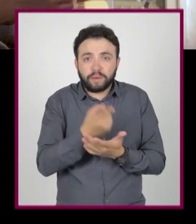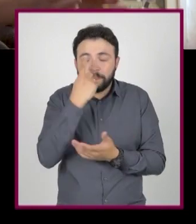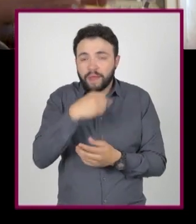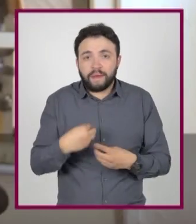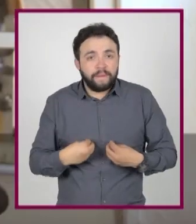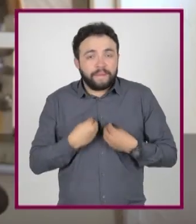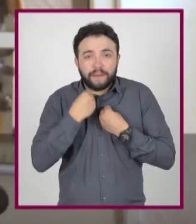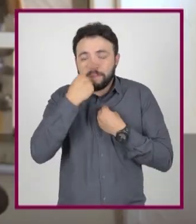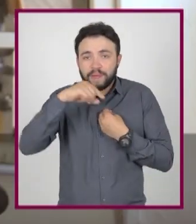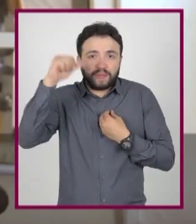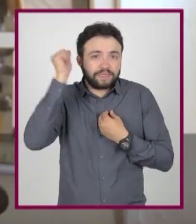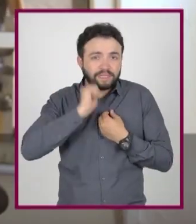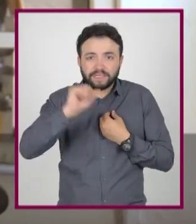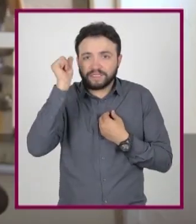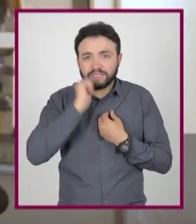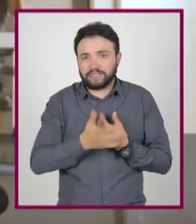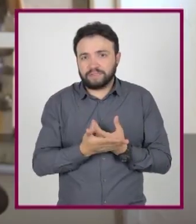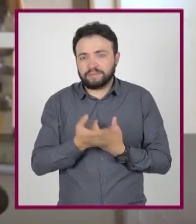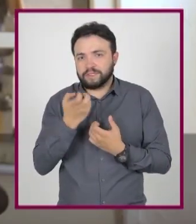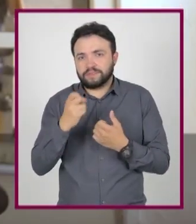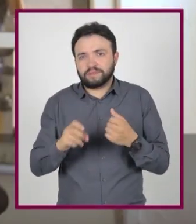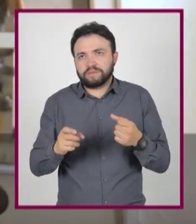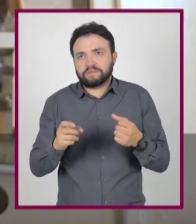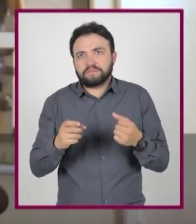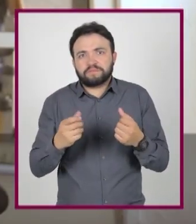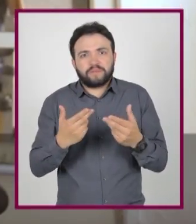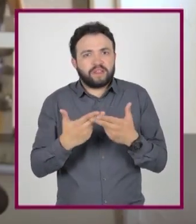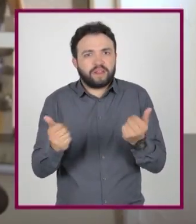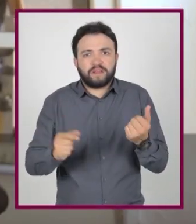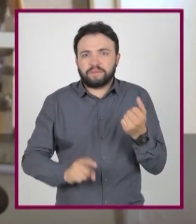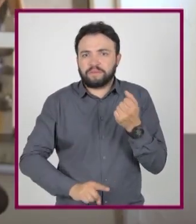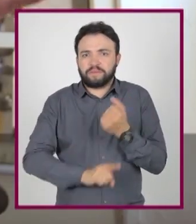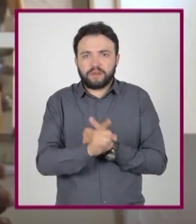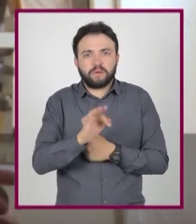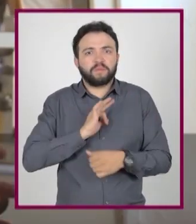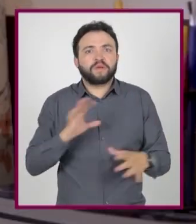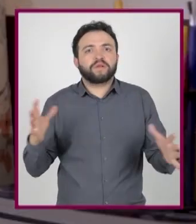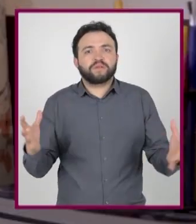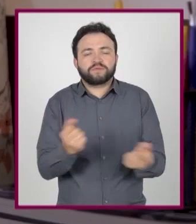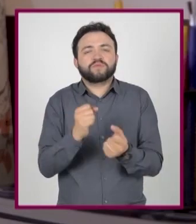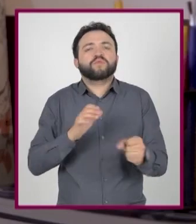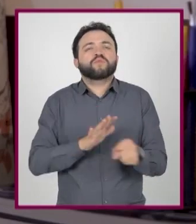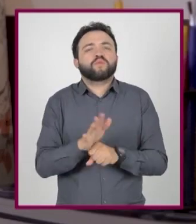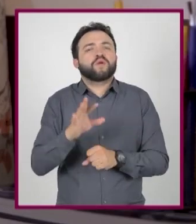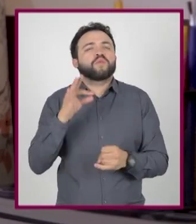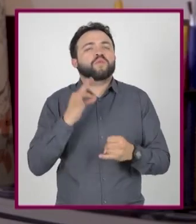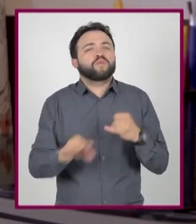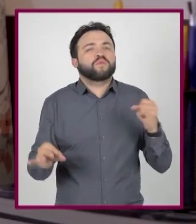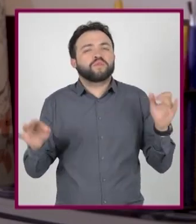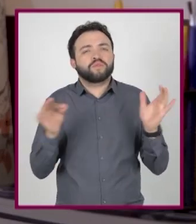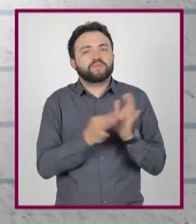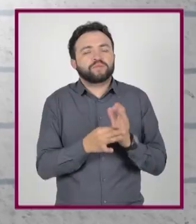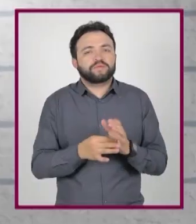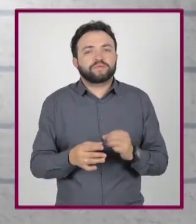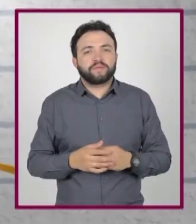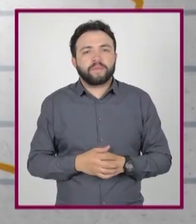empleadas y explicadas, sin problemas pueden salvarte en tu vida laboral. ¿Cuál es el último punto?